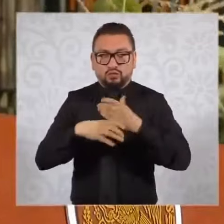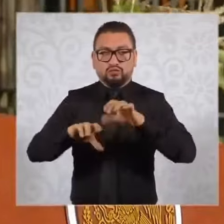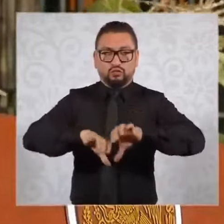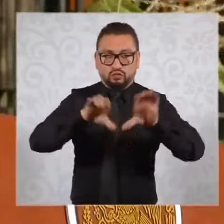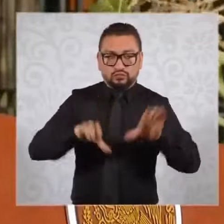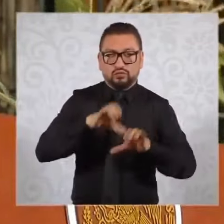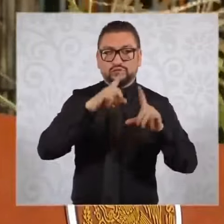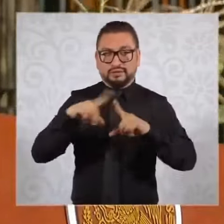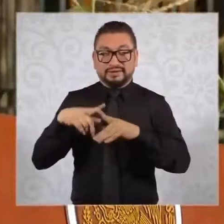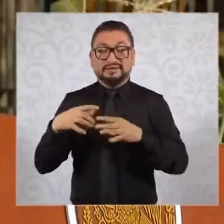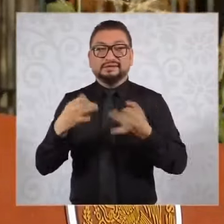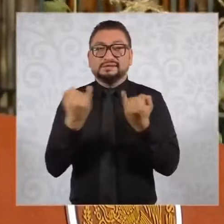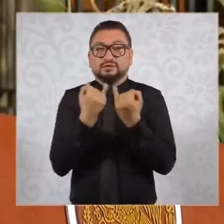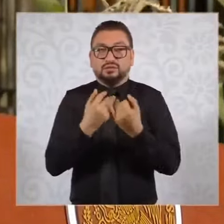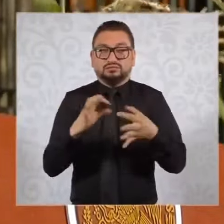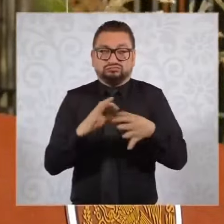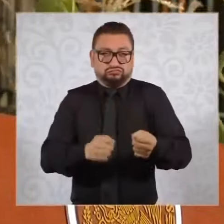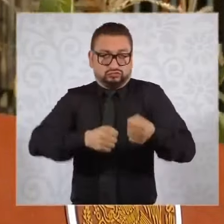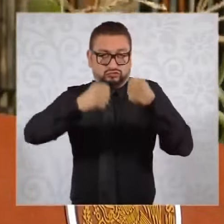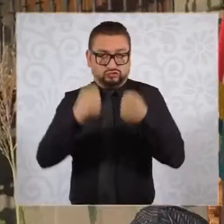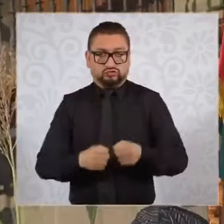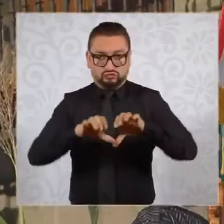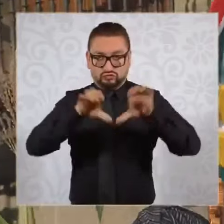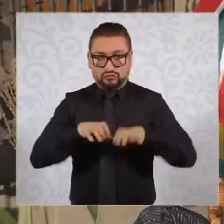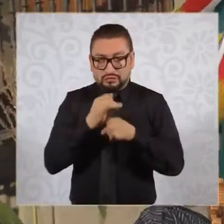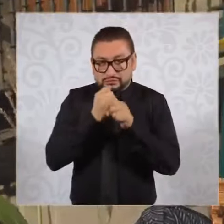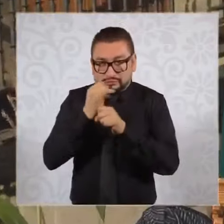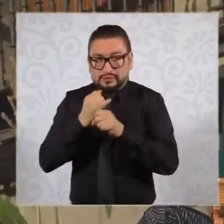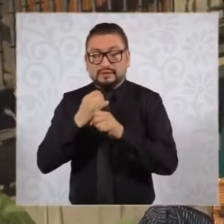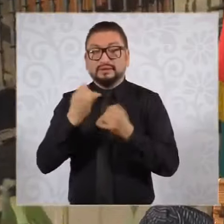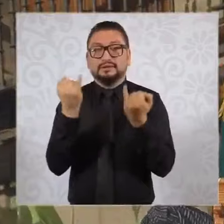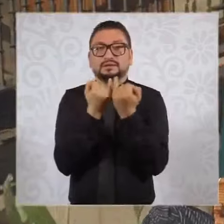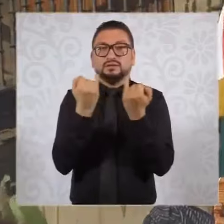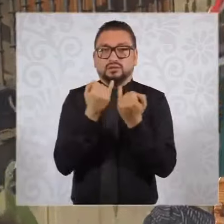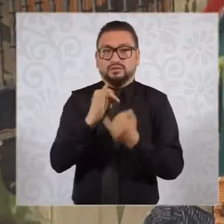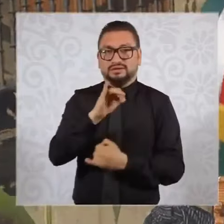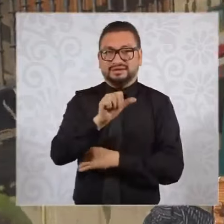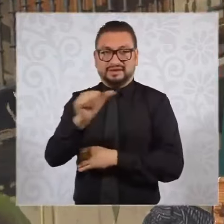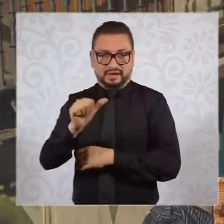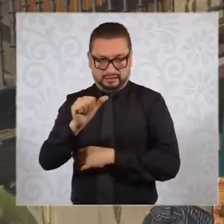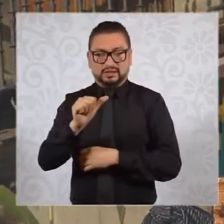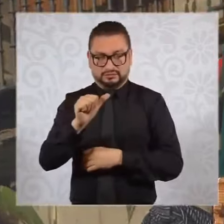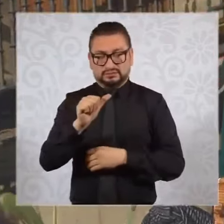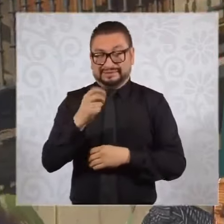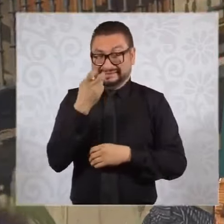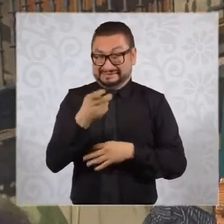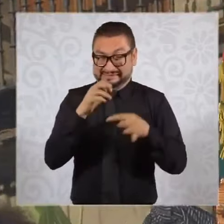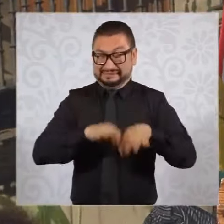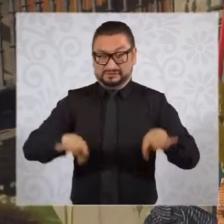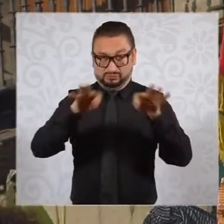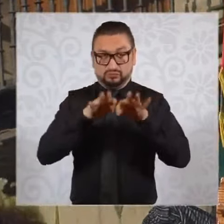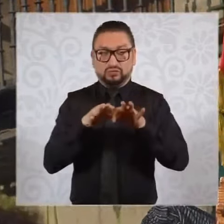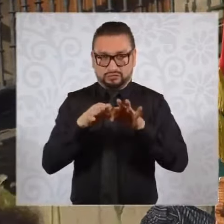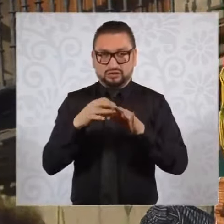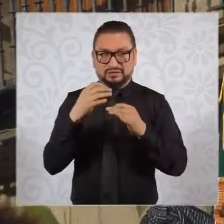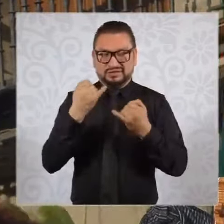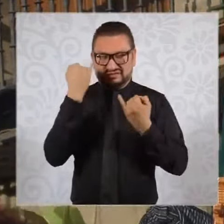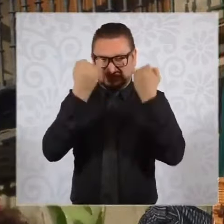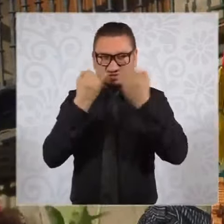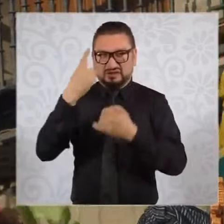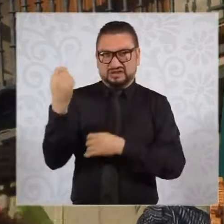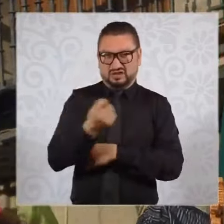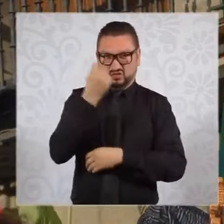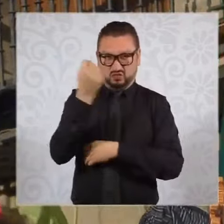ciberseguridad e inteligencia artificial. Las soluciones tecnológicas de todo el